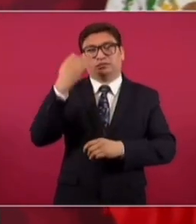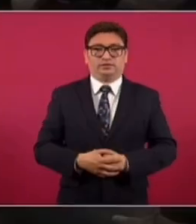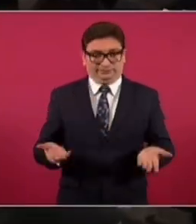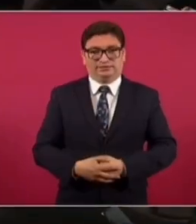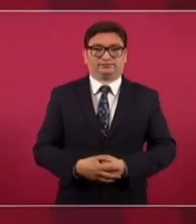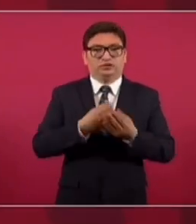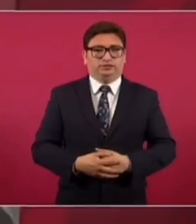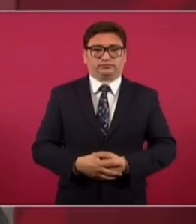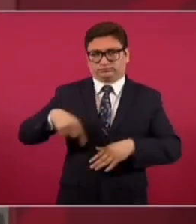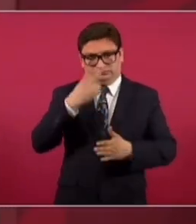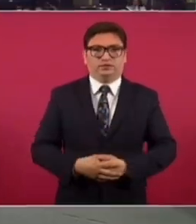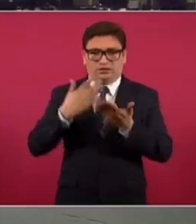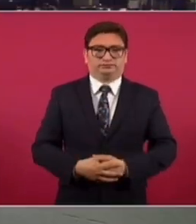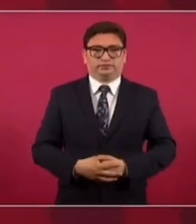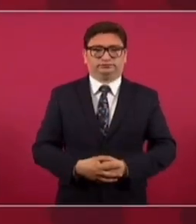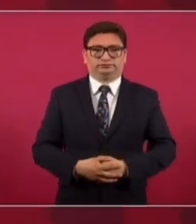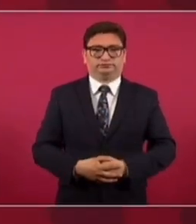neoliberal.